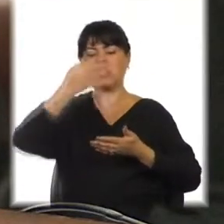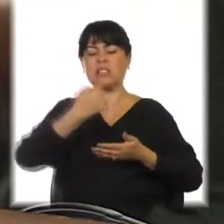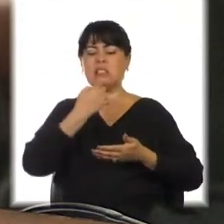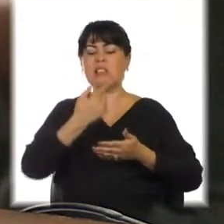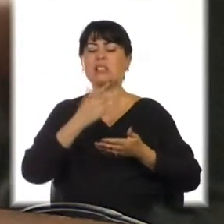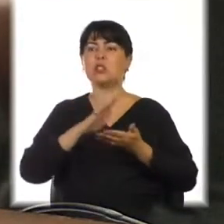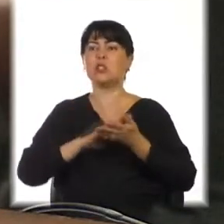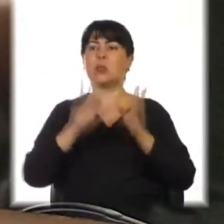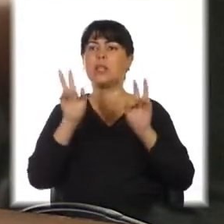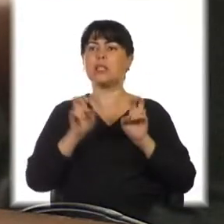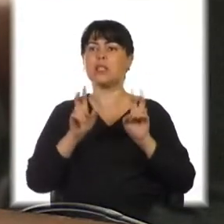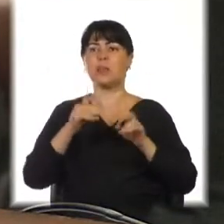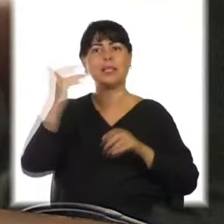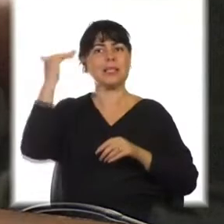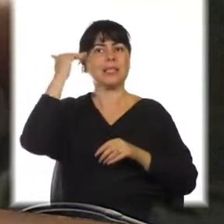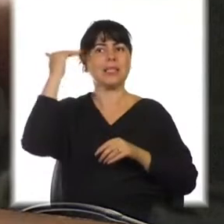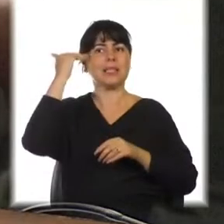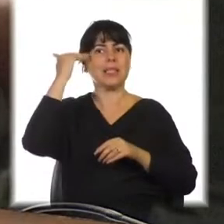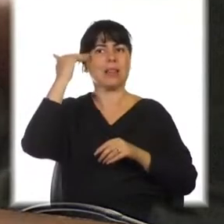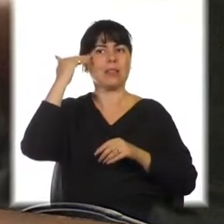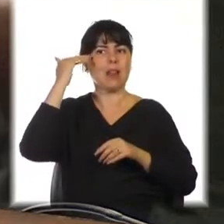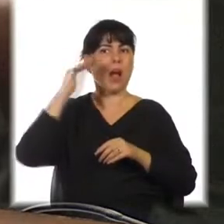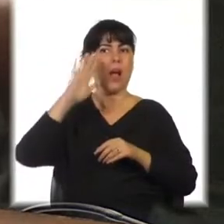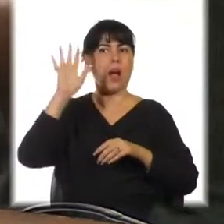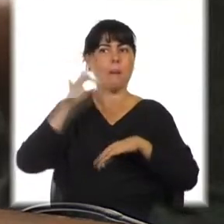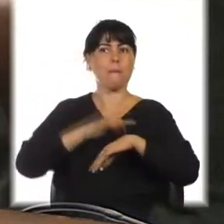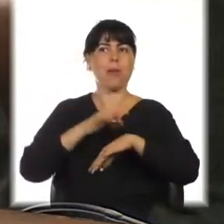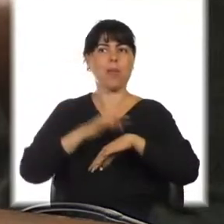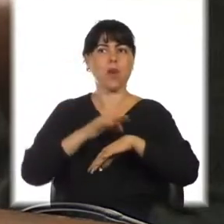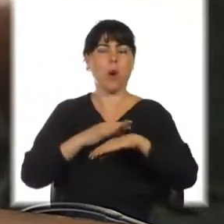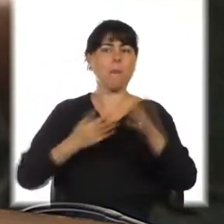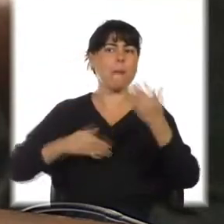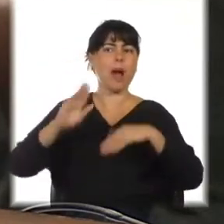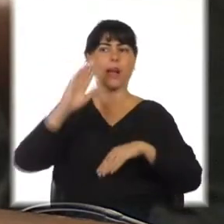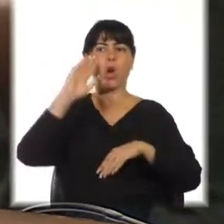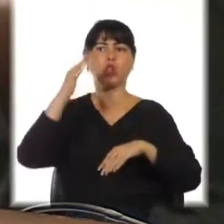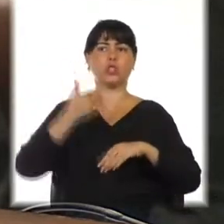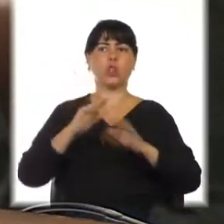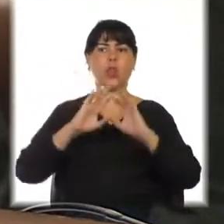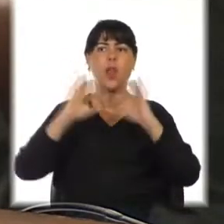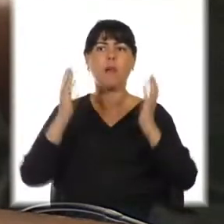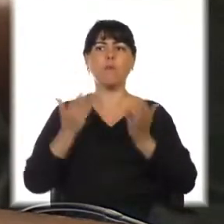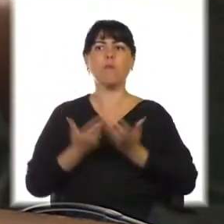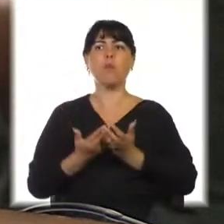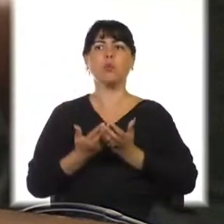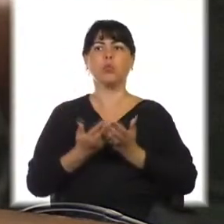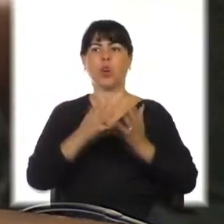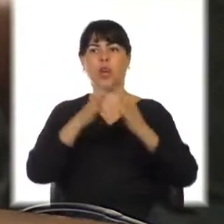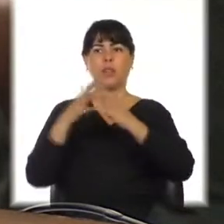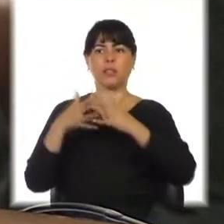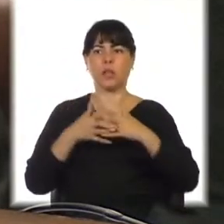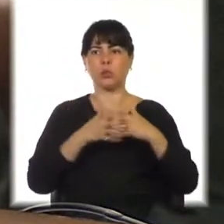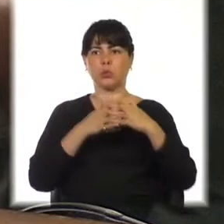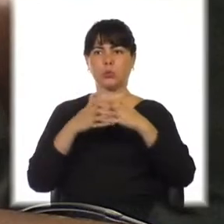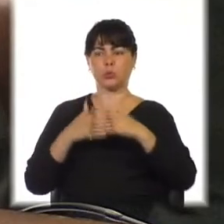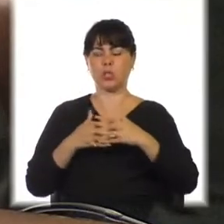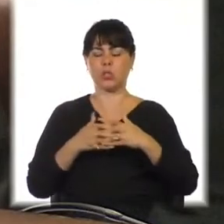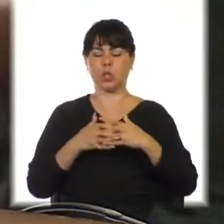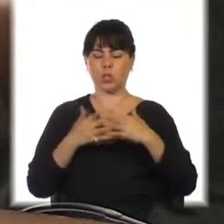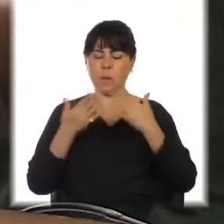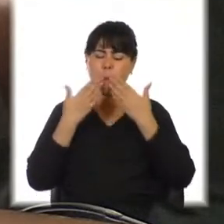Es uno de los psiquiatras más reconocidos del mundo. La pregunta que me hago y que nos hacemos mucha gente